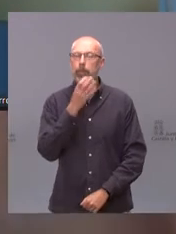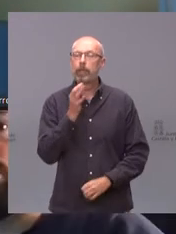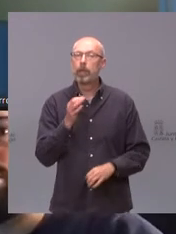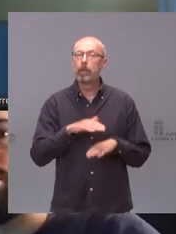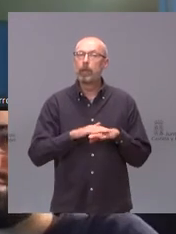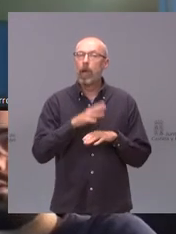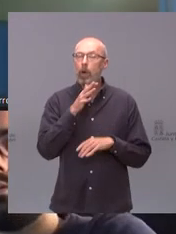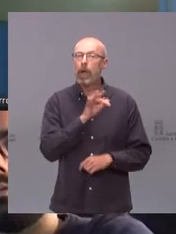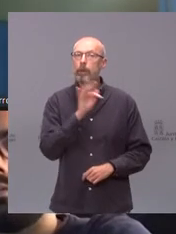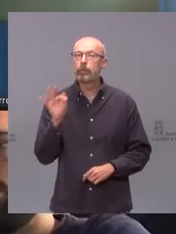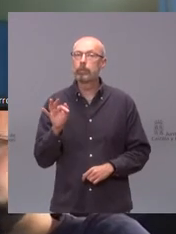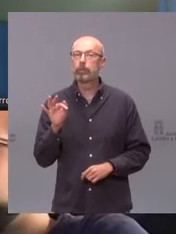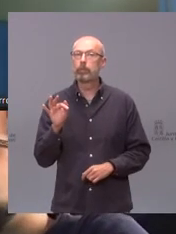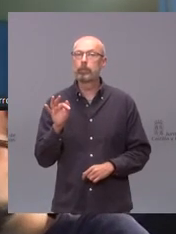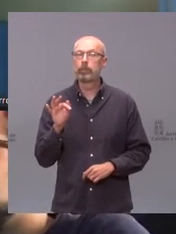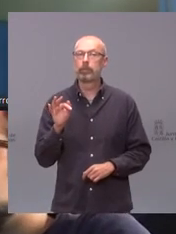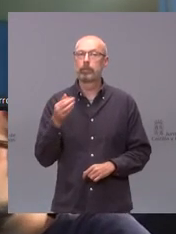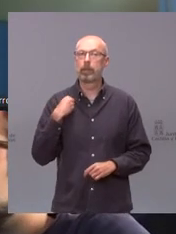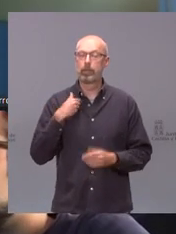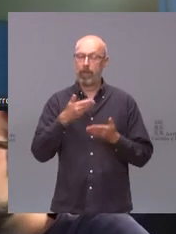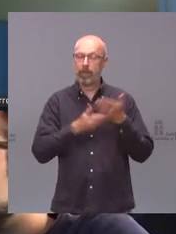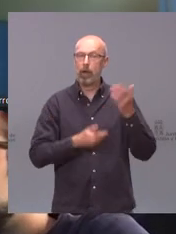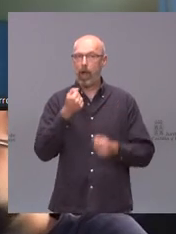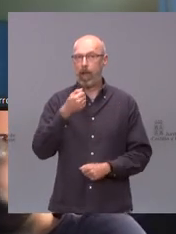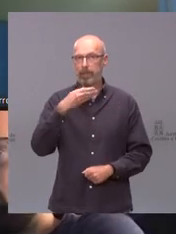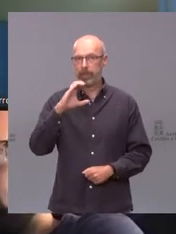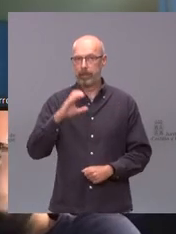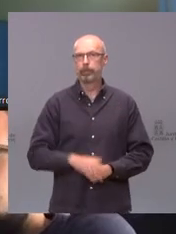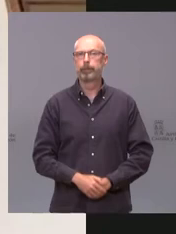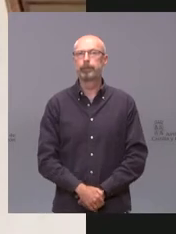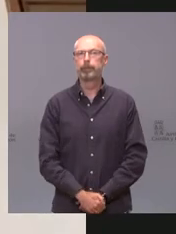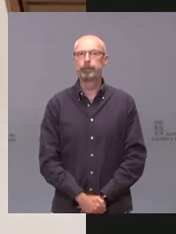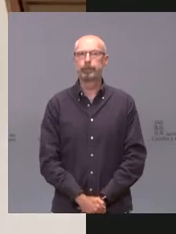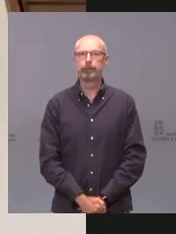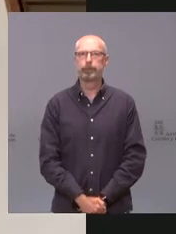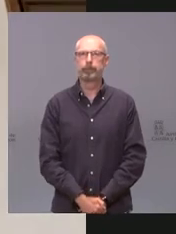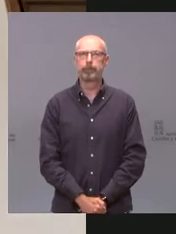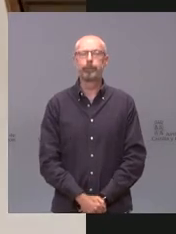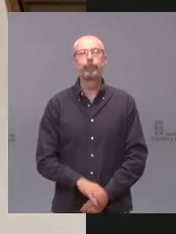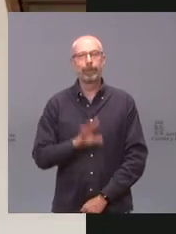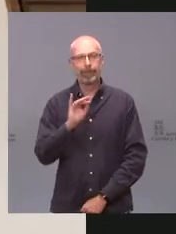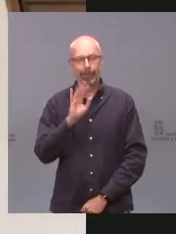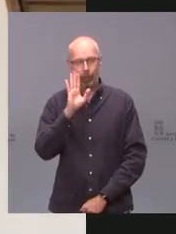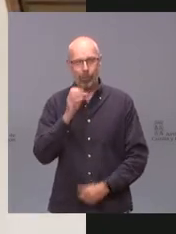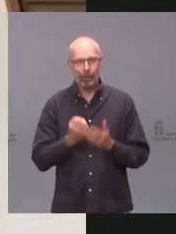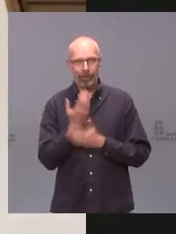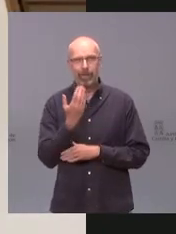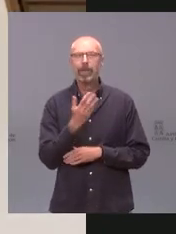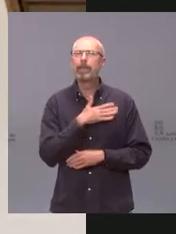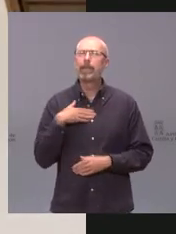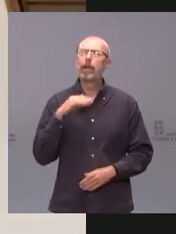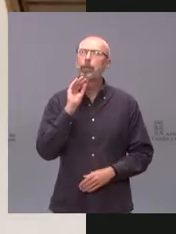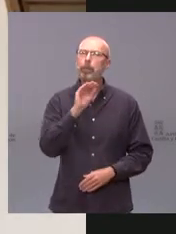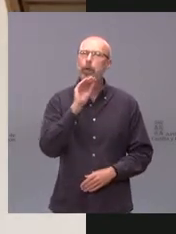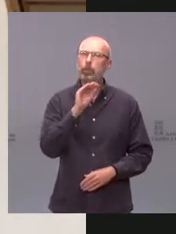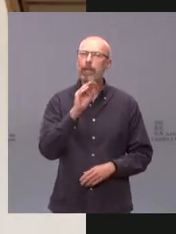Damos la palabra a Monse Serrador del diario ABC. Monse, adelante. Sí, hola, buenos días. Yo quería preguntar un poquito